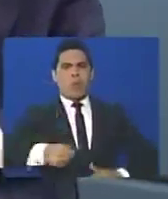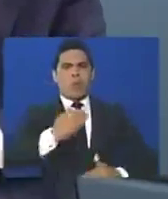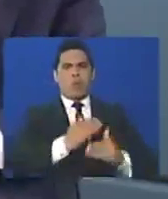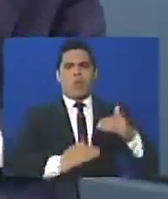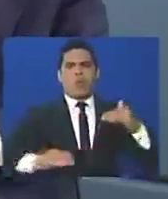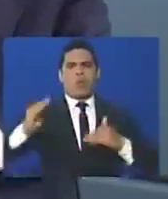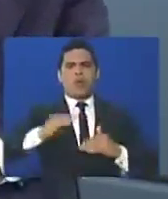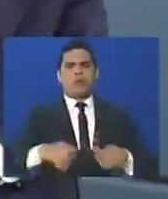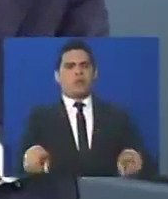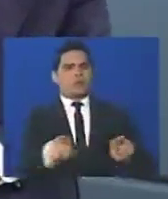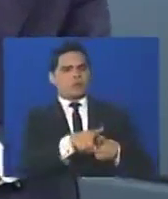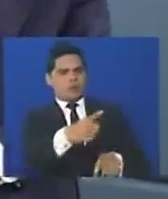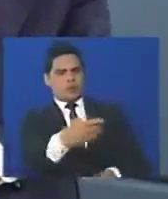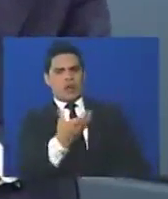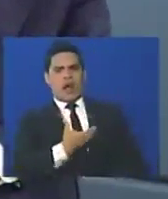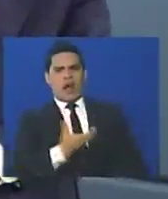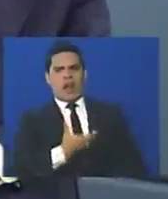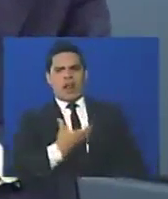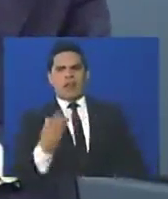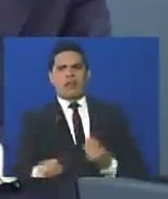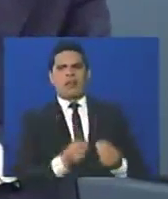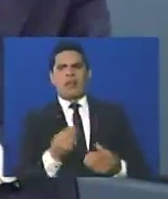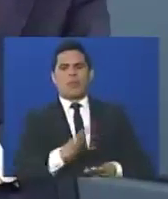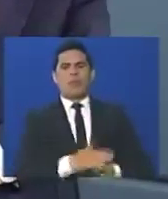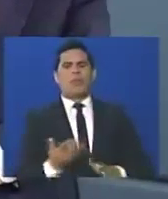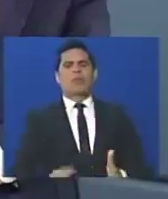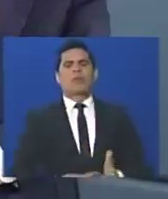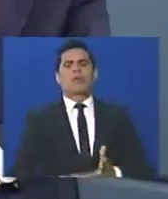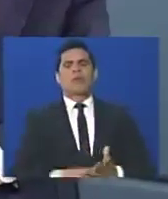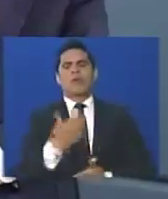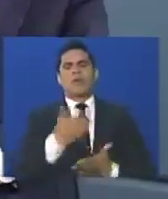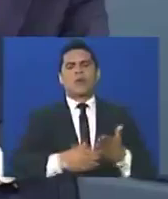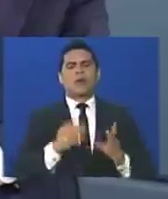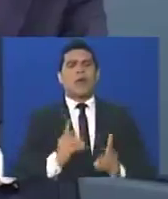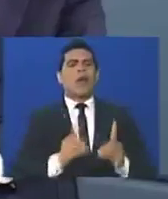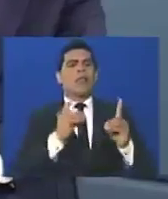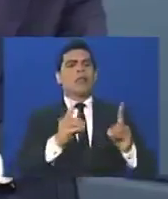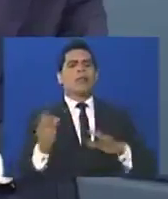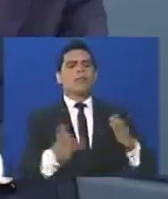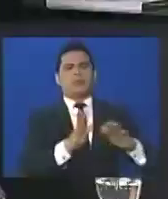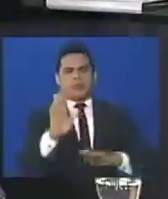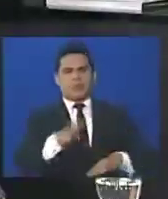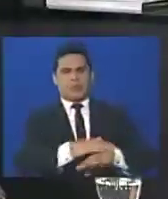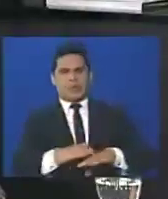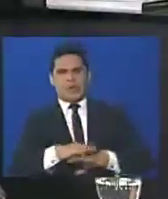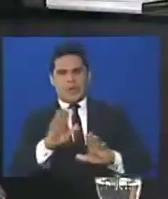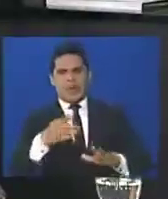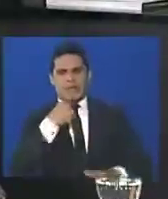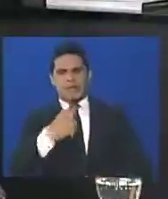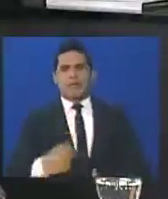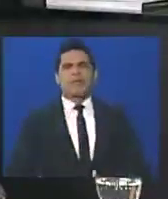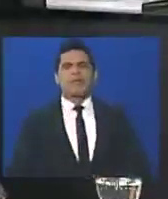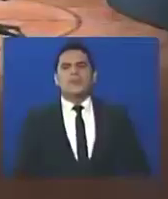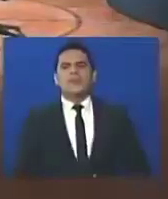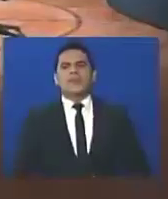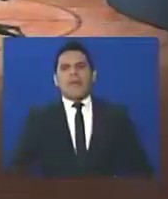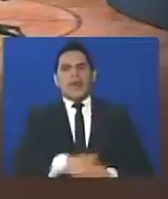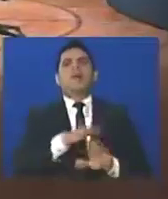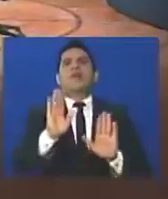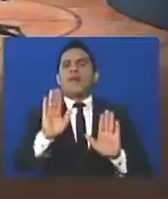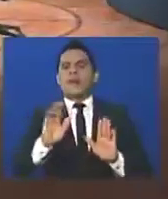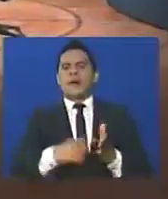convertido en alcaldes de facto, porque intervienen mediante una sentencia, unas alcaldías, y desconocen la voluntad popular. municipal, perdón,